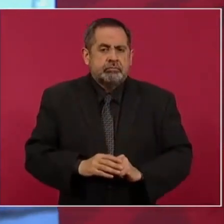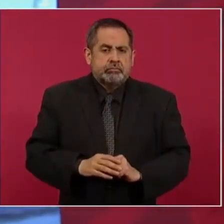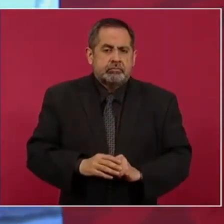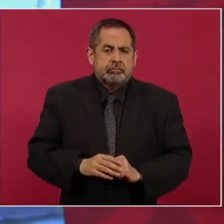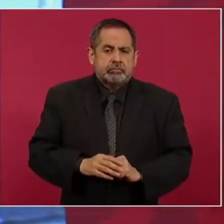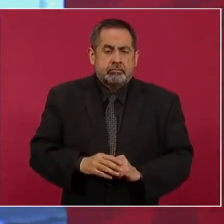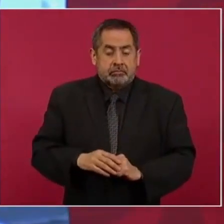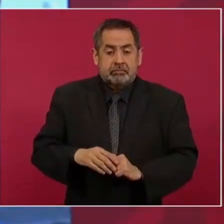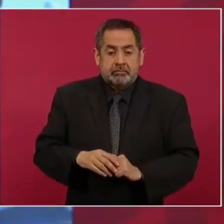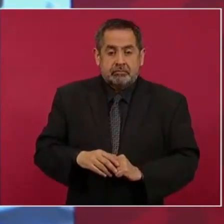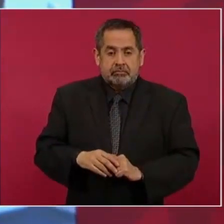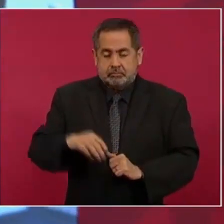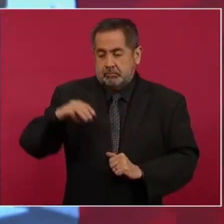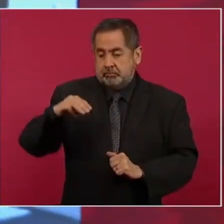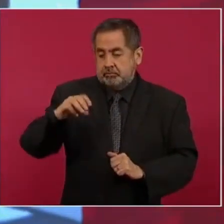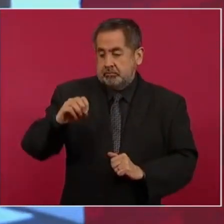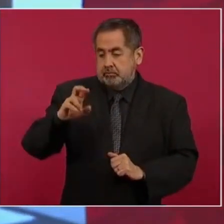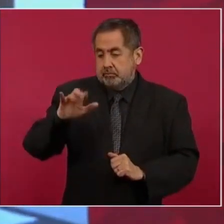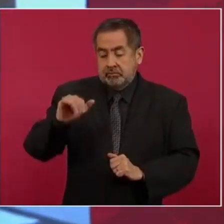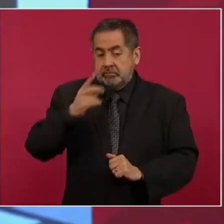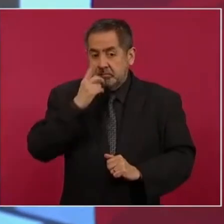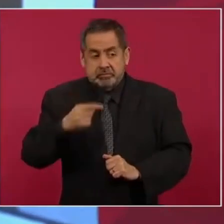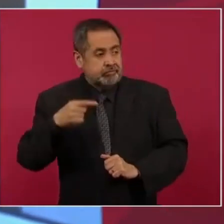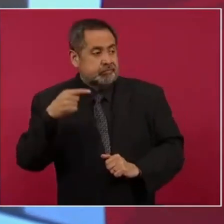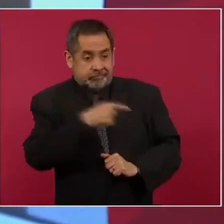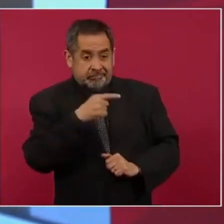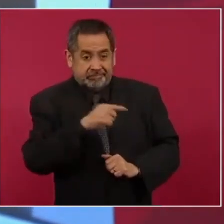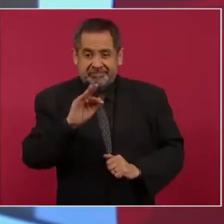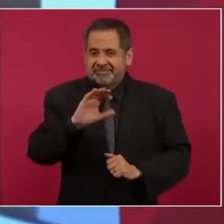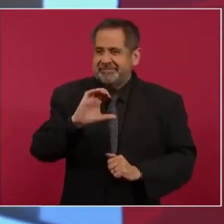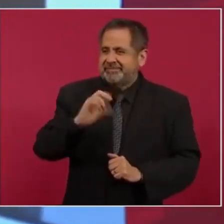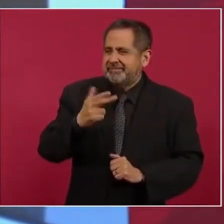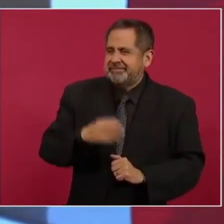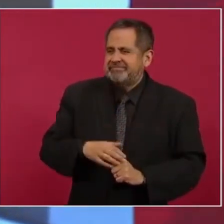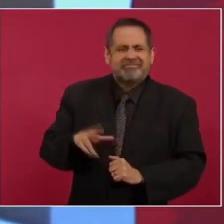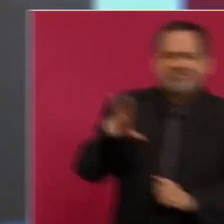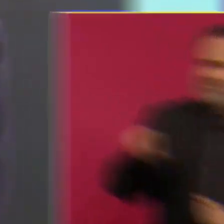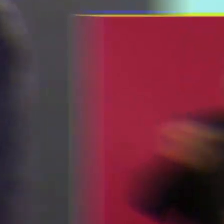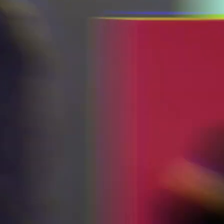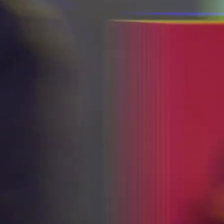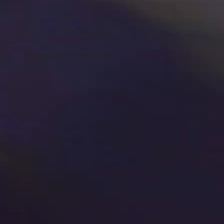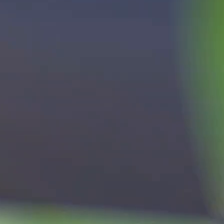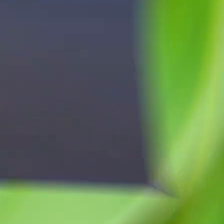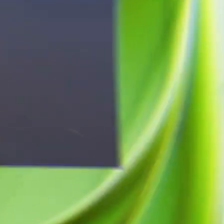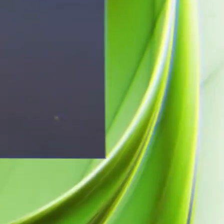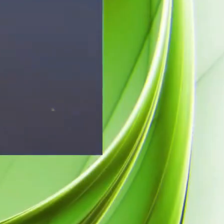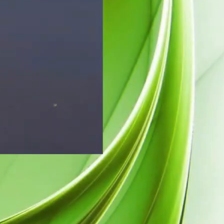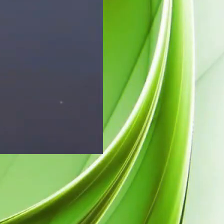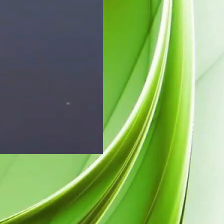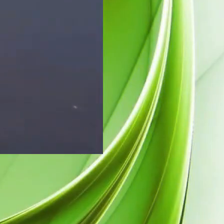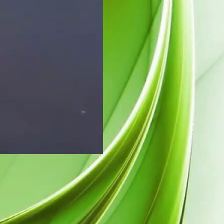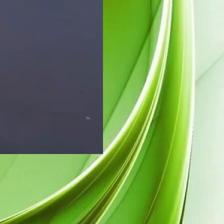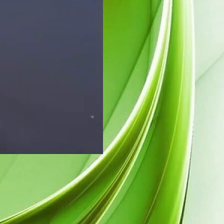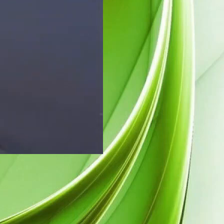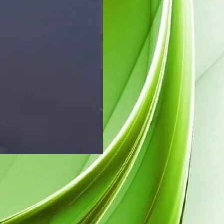Y Moreira sostiene que Calderón le dice no, tienen que ser asesinados. La verdad es que